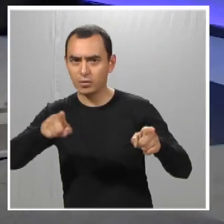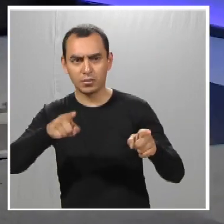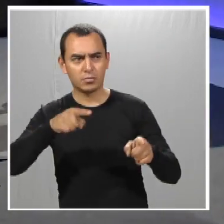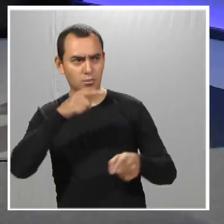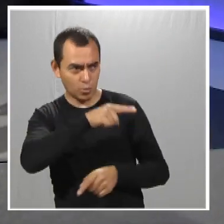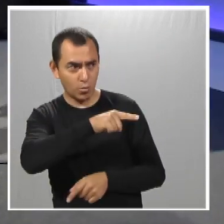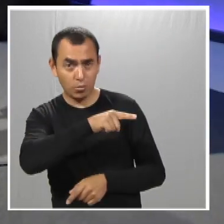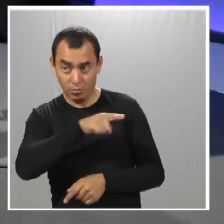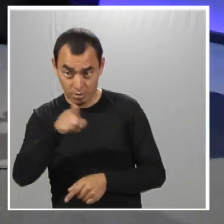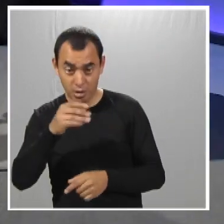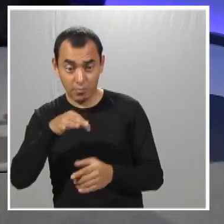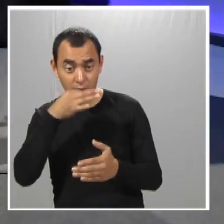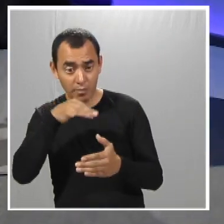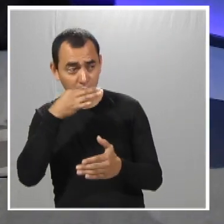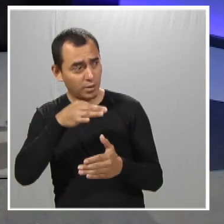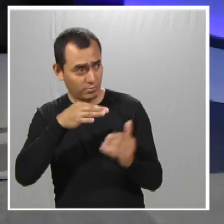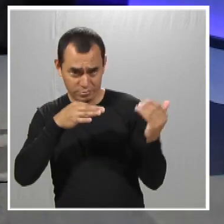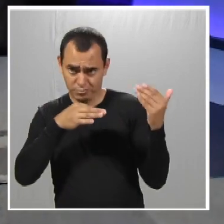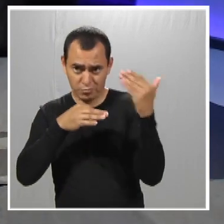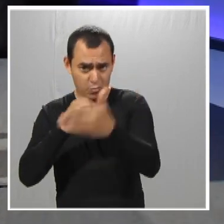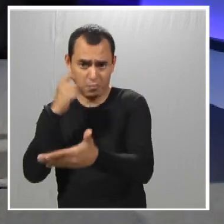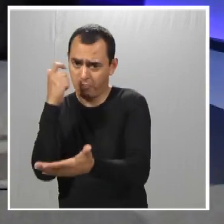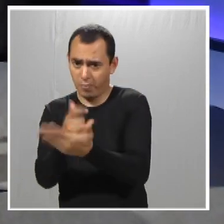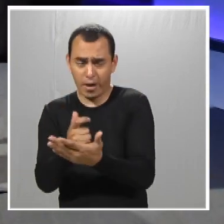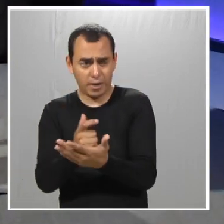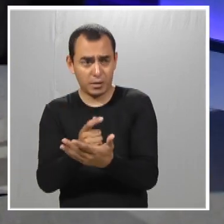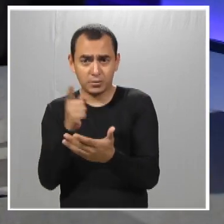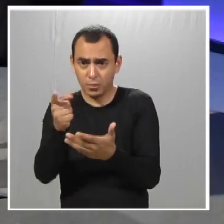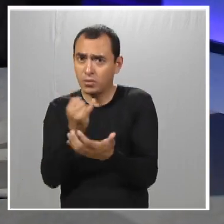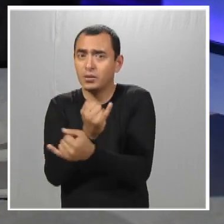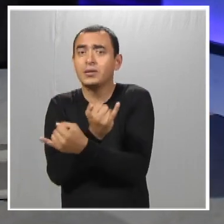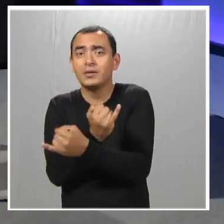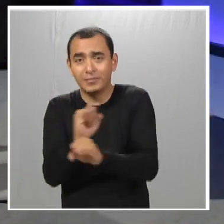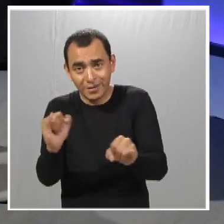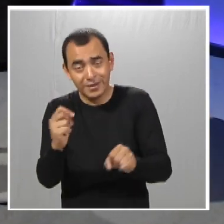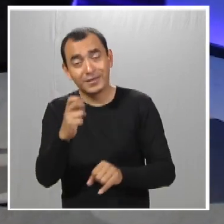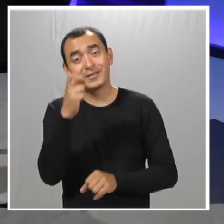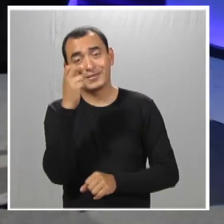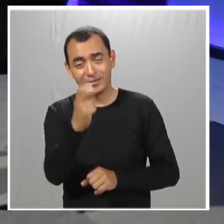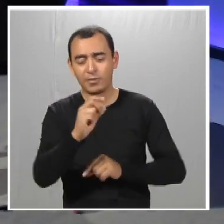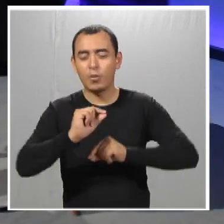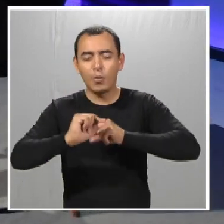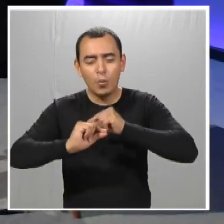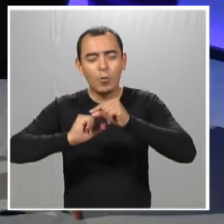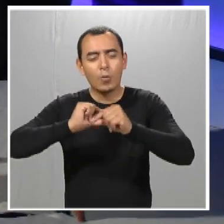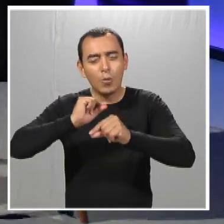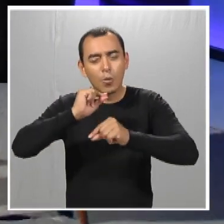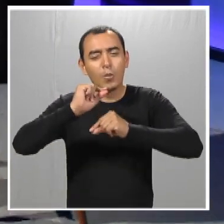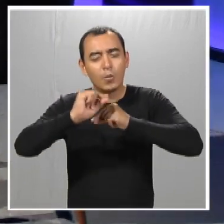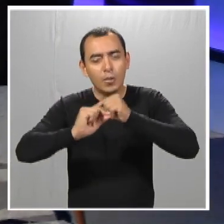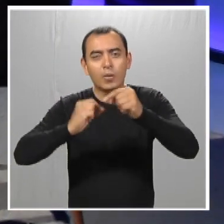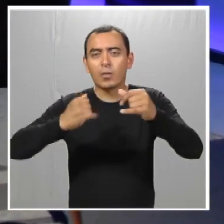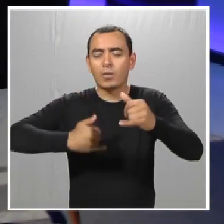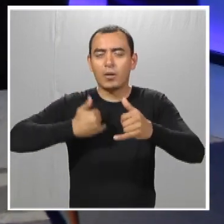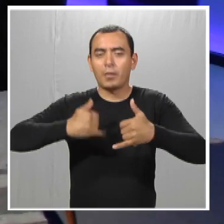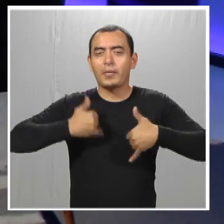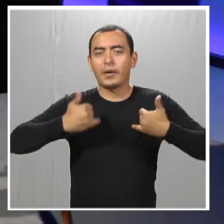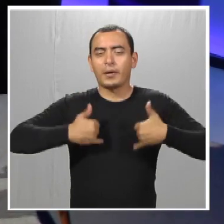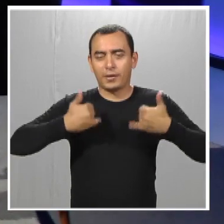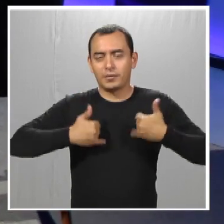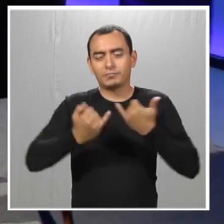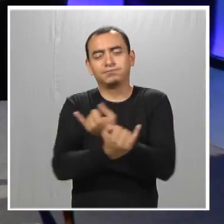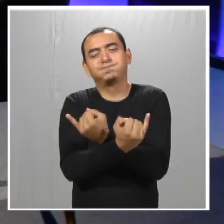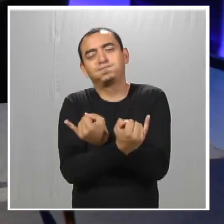no, pídelo tú, págalo tú, no te escucharon, habla más fuerte. O tener como esta independencia. Esta independencia, poco a poco los chicos van teniendo cierta